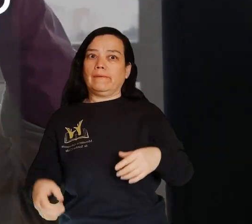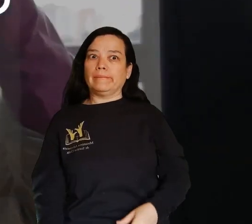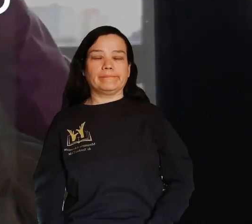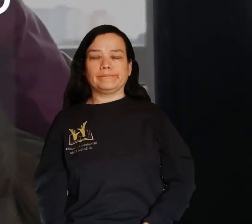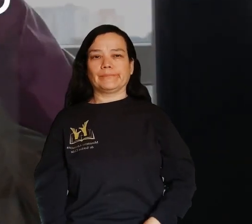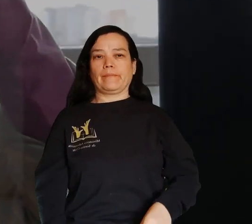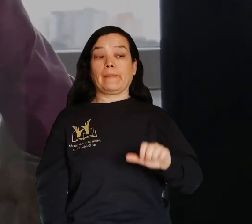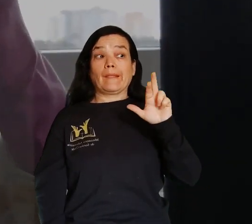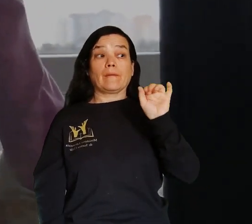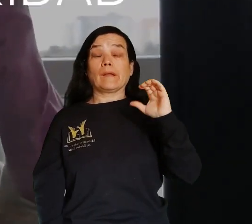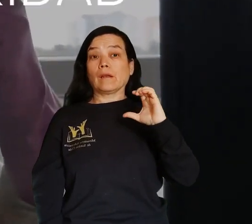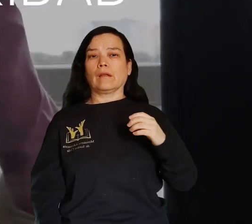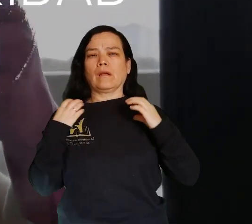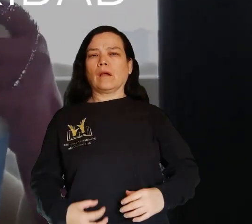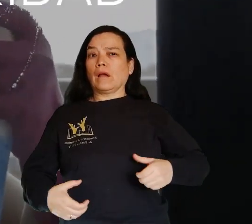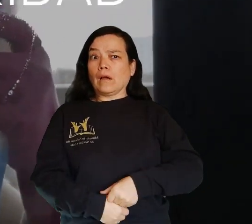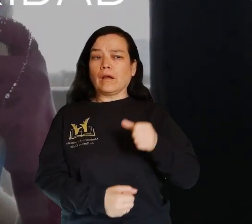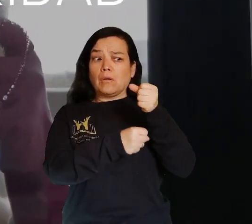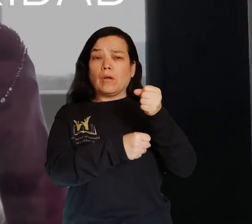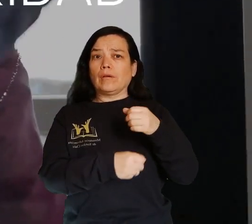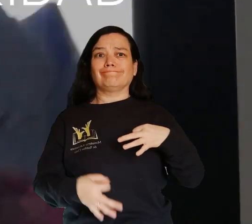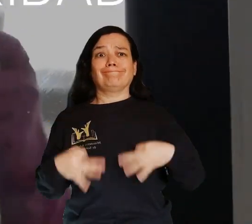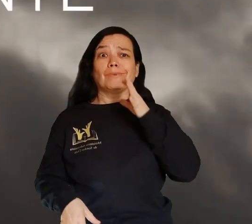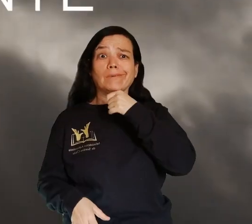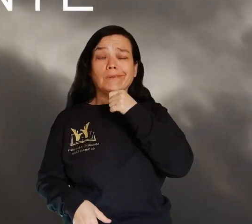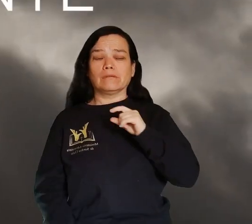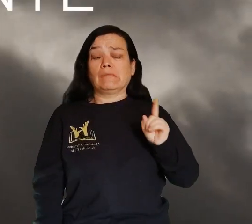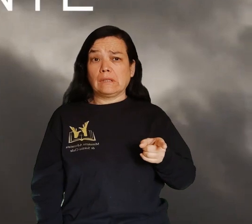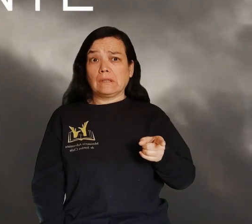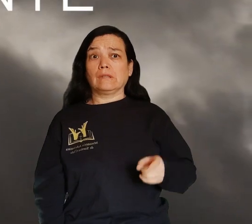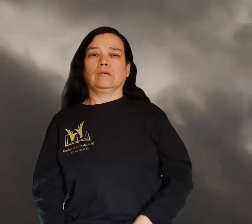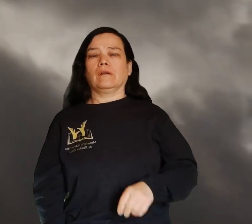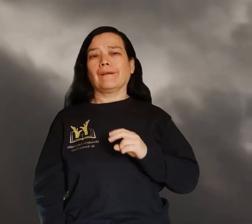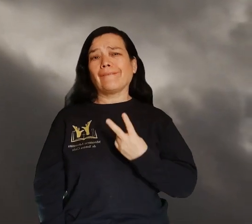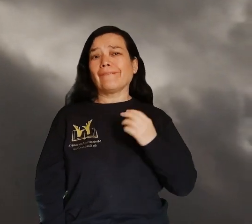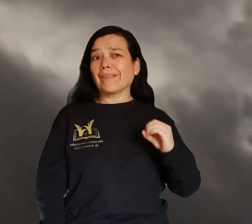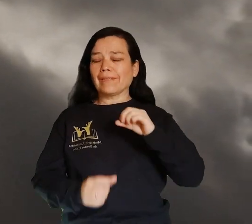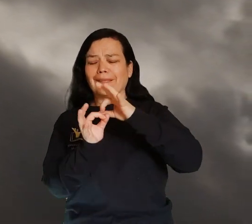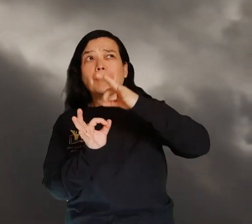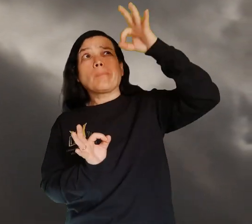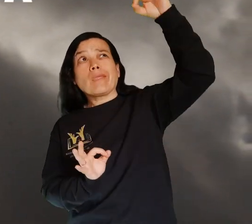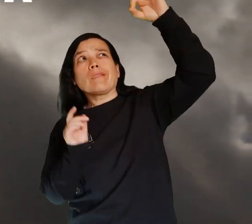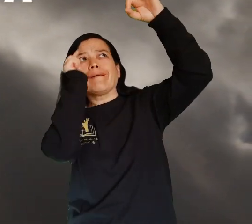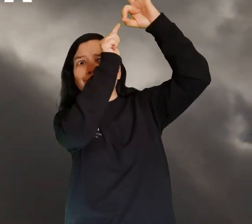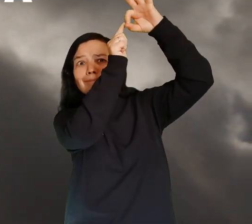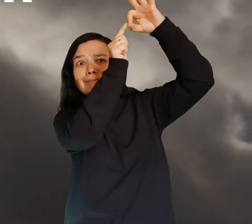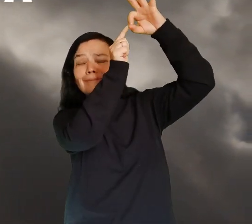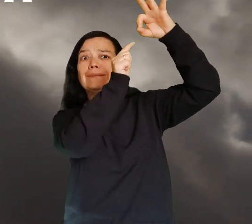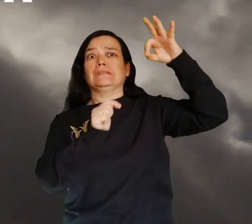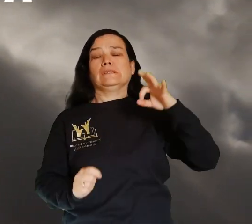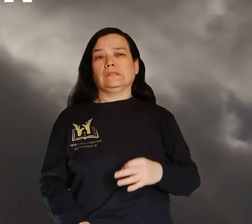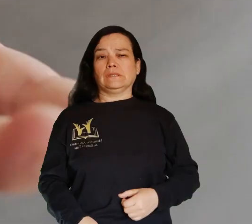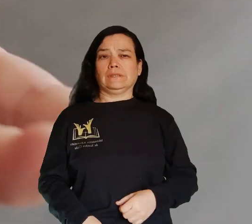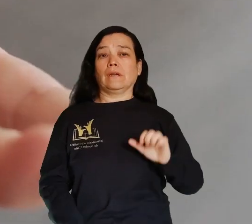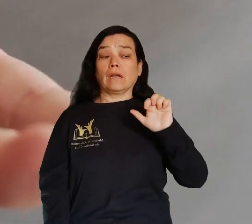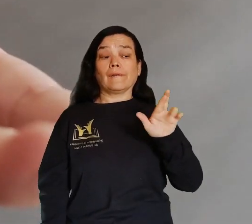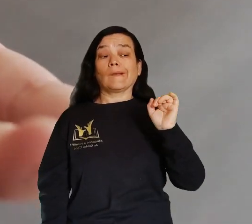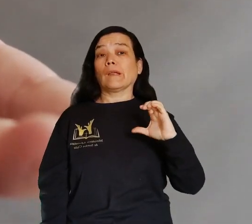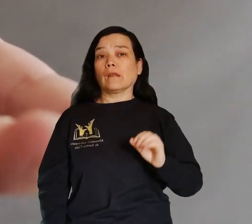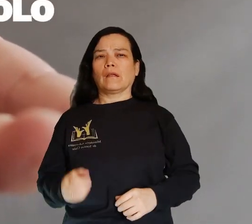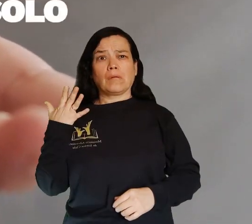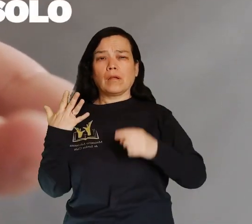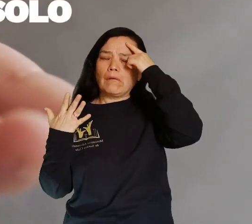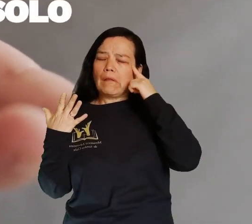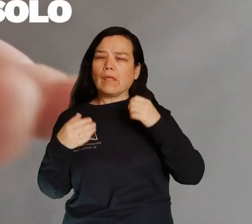a 20 metros del suelo, sin ninguna seguridad. Milagrosamente logró sostener el marco con su mano herida. Eric